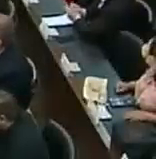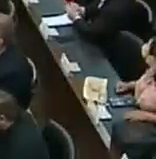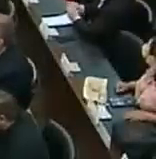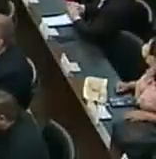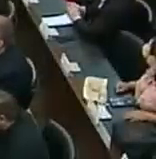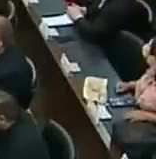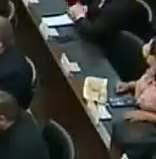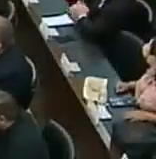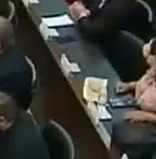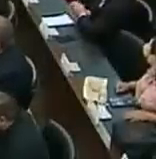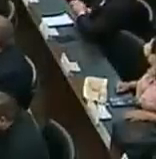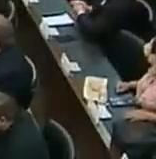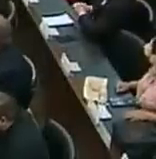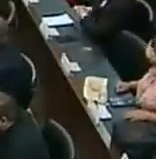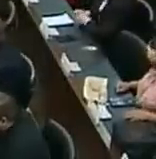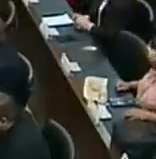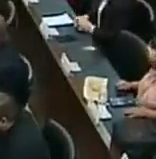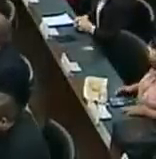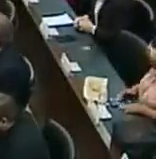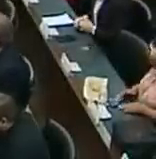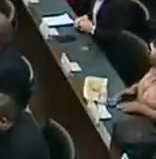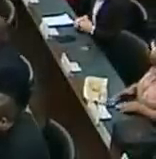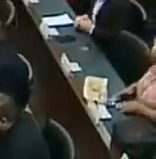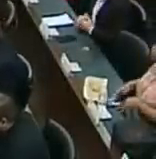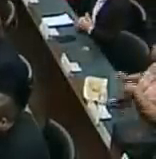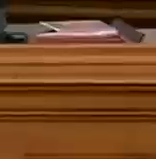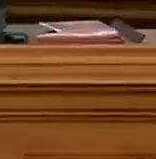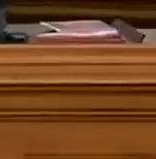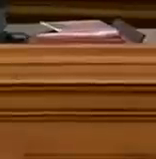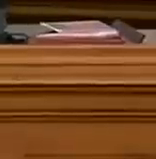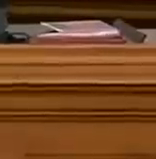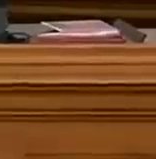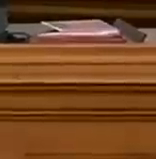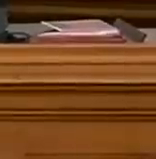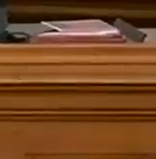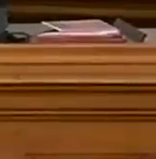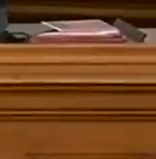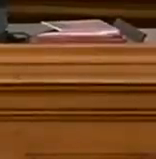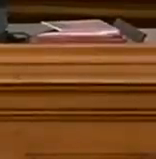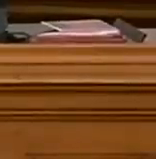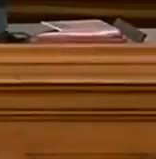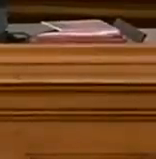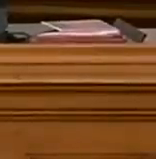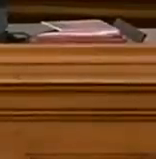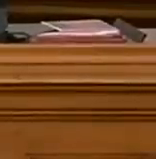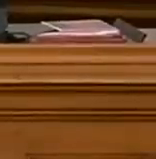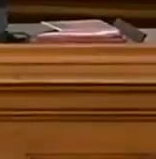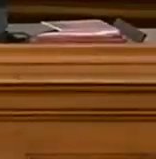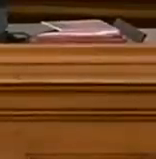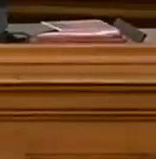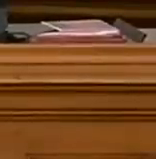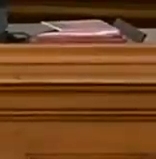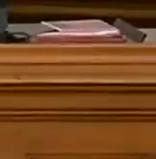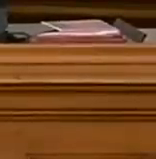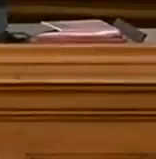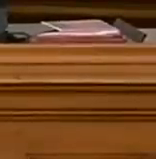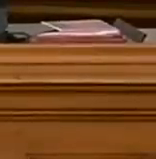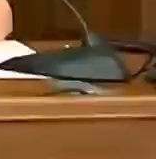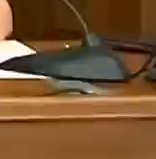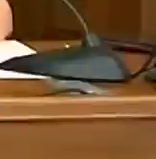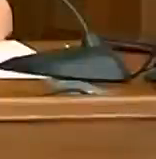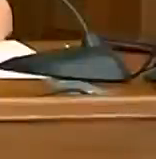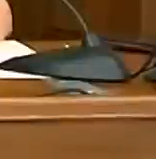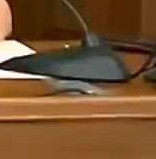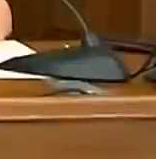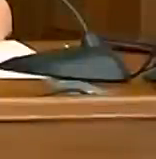Siguiente punto. Gracias, invitado especial. Siguiente punto del orden del día, ciudadana secretaria.